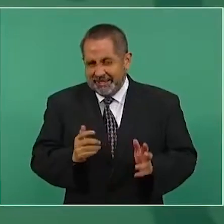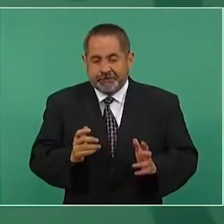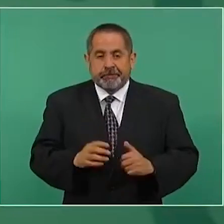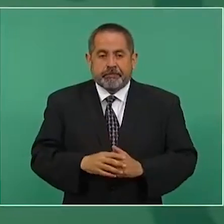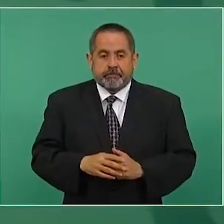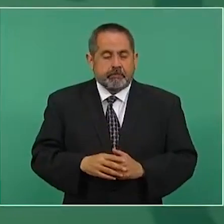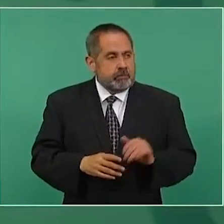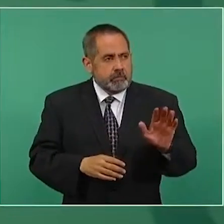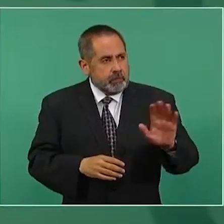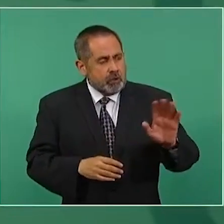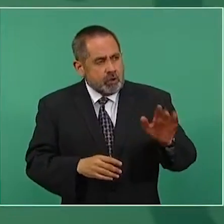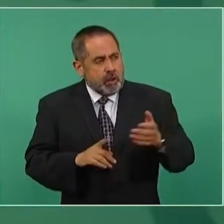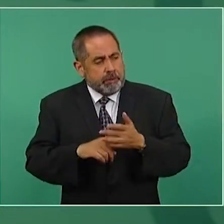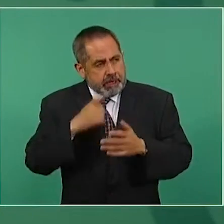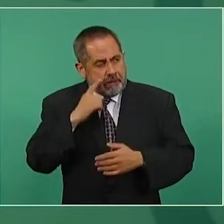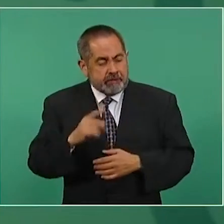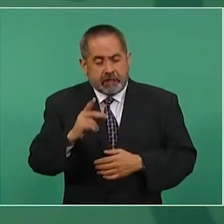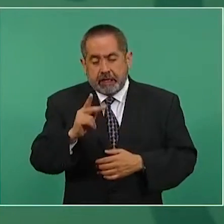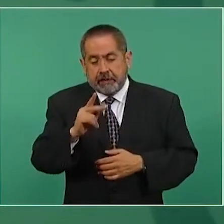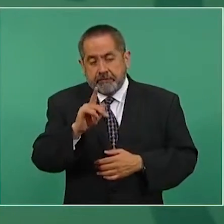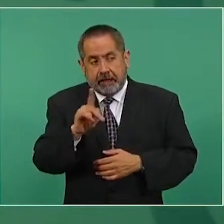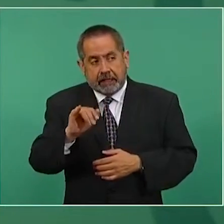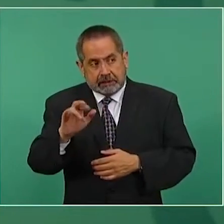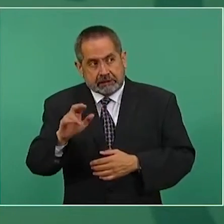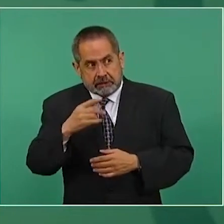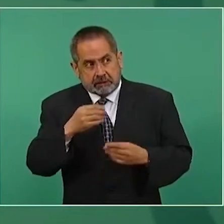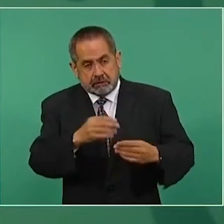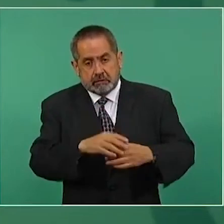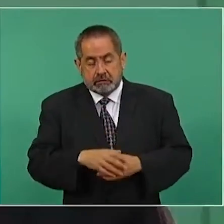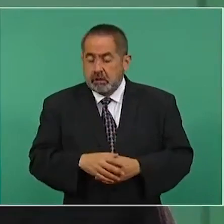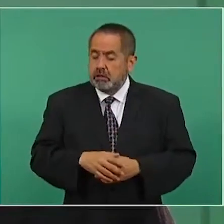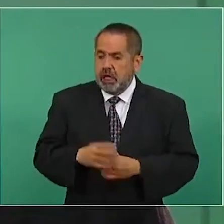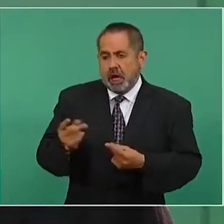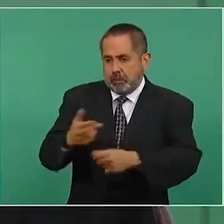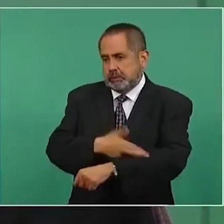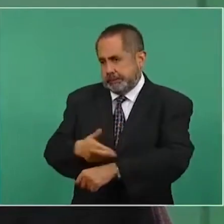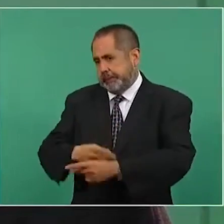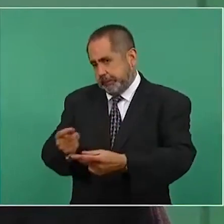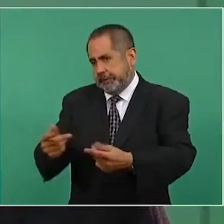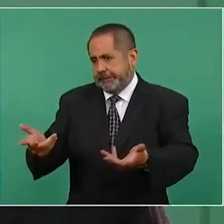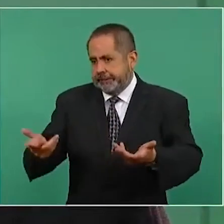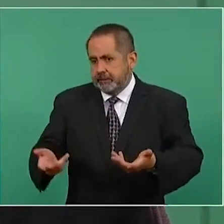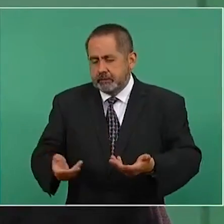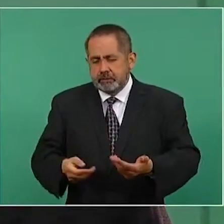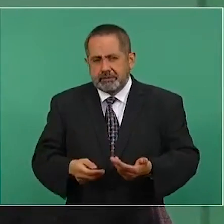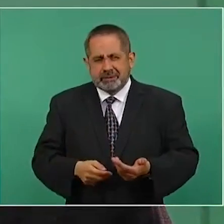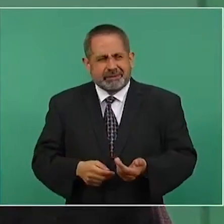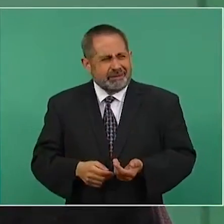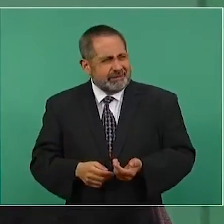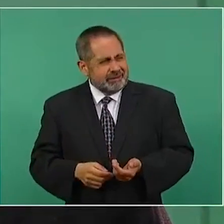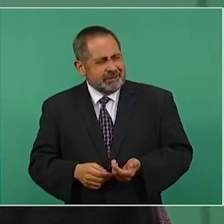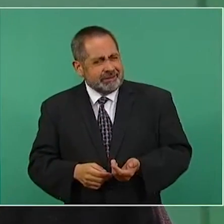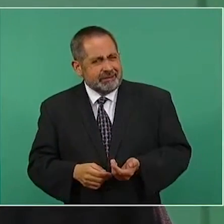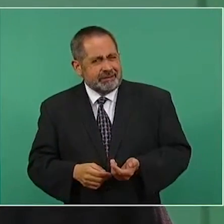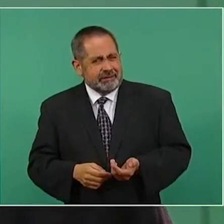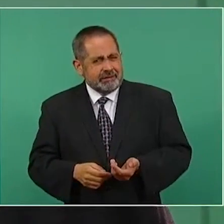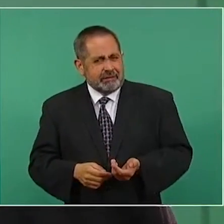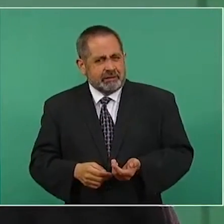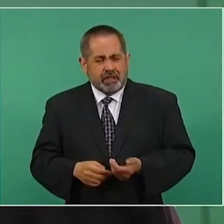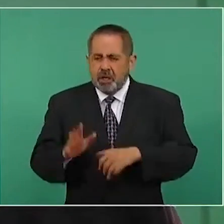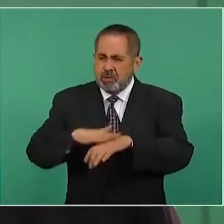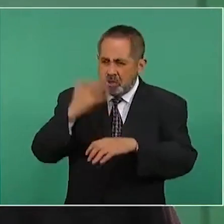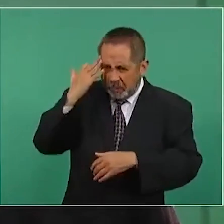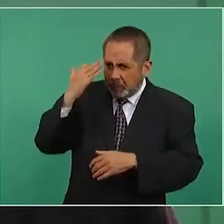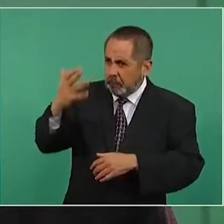No, señora, es Pfizer. Pues apúrese, ¿por qué se